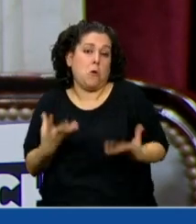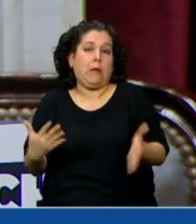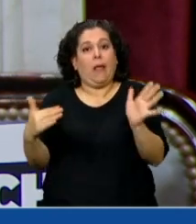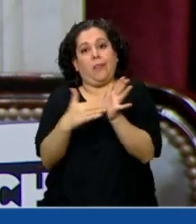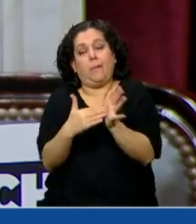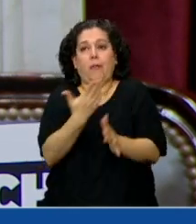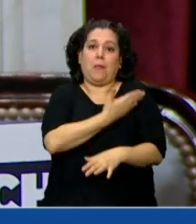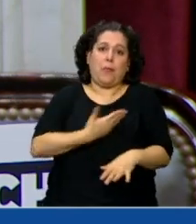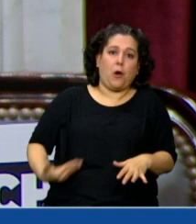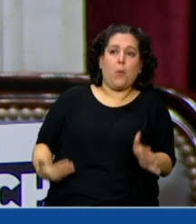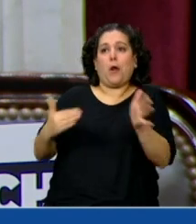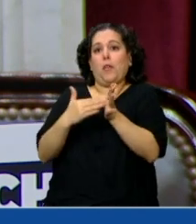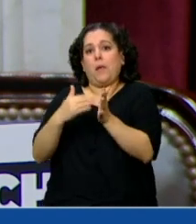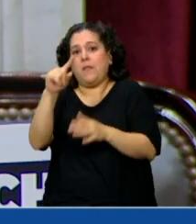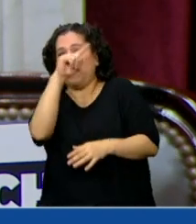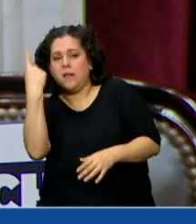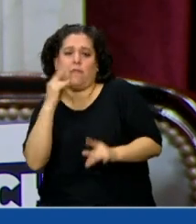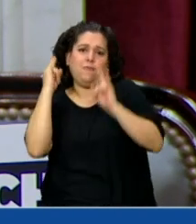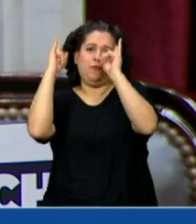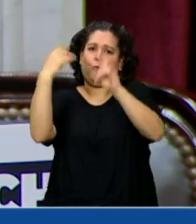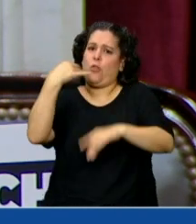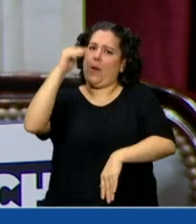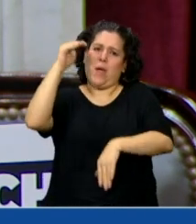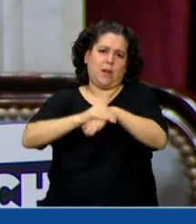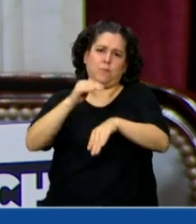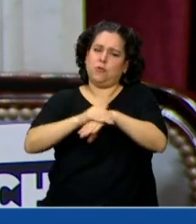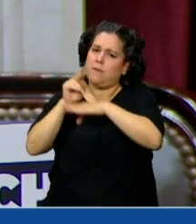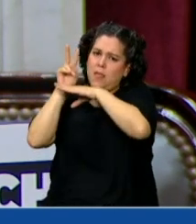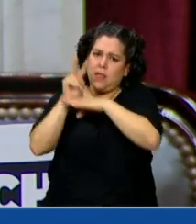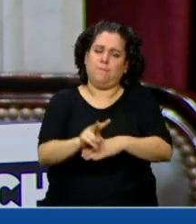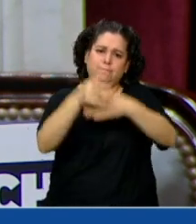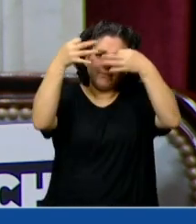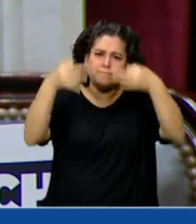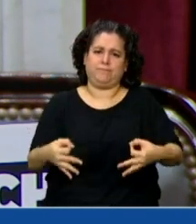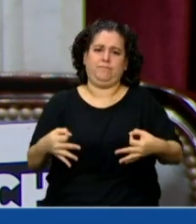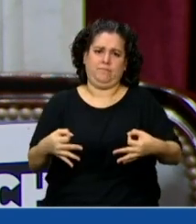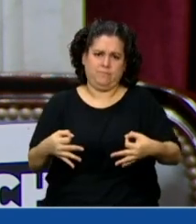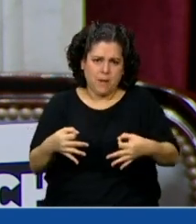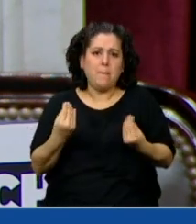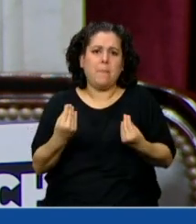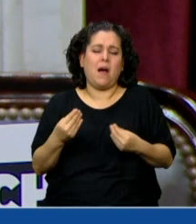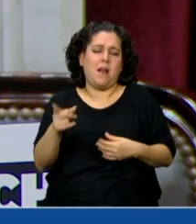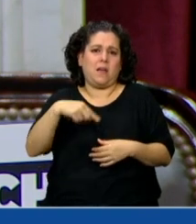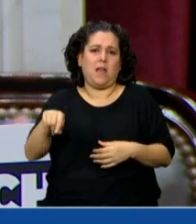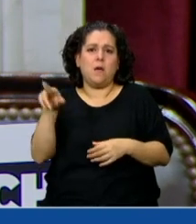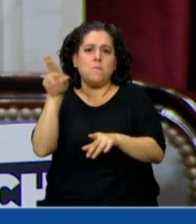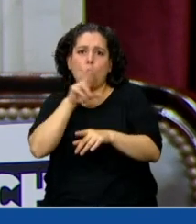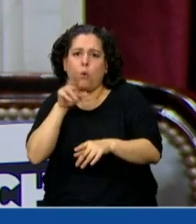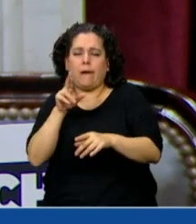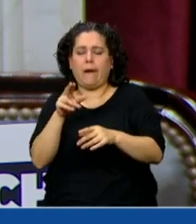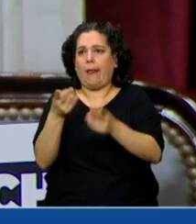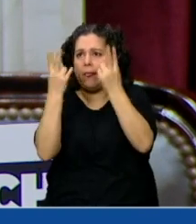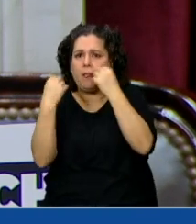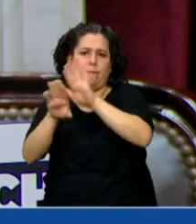gobiernos y de un Estado que es responsable de sostener este orden social de sometimiento de las mujeres que en